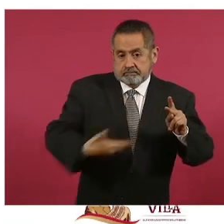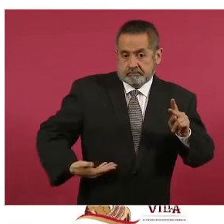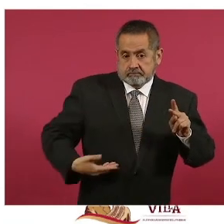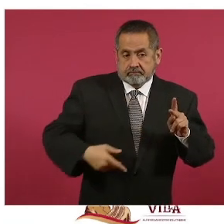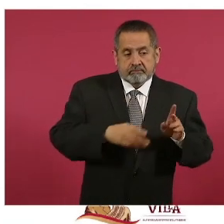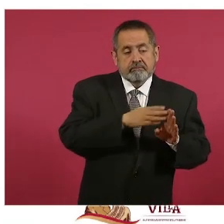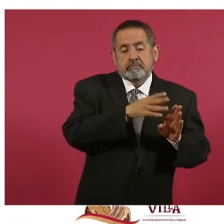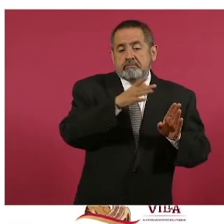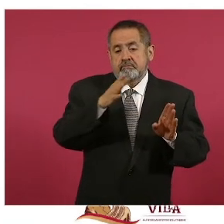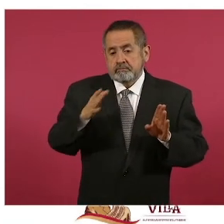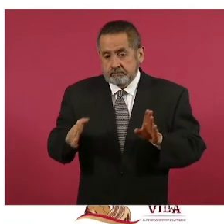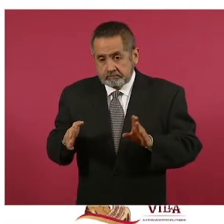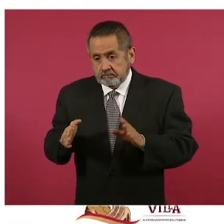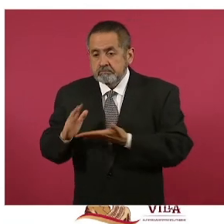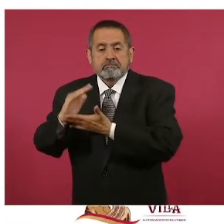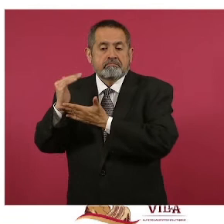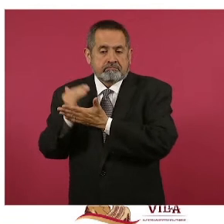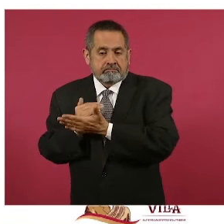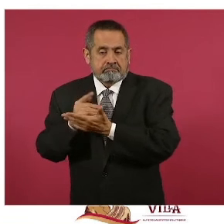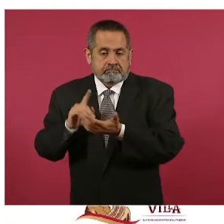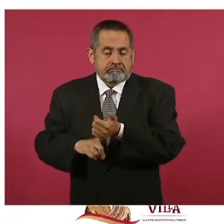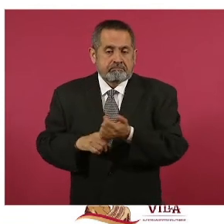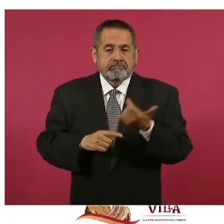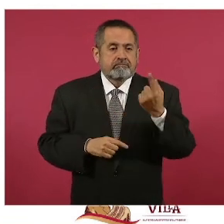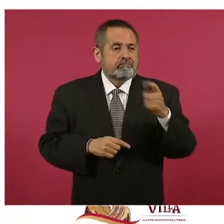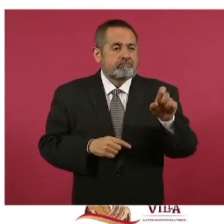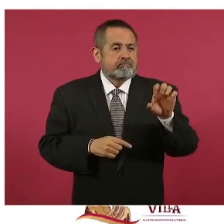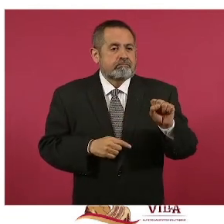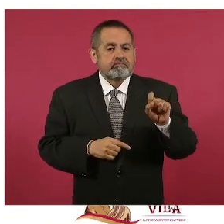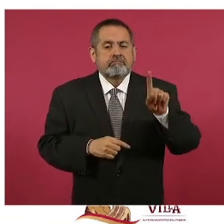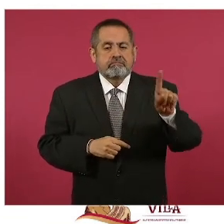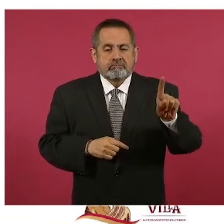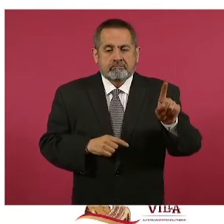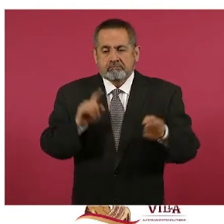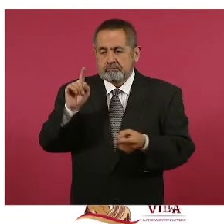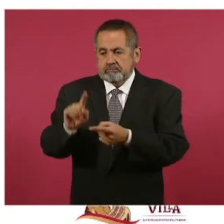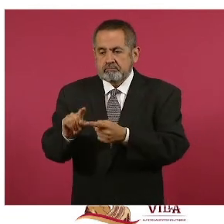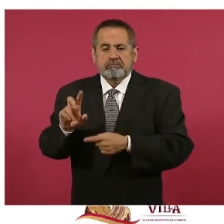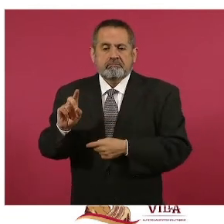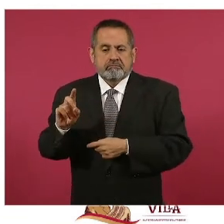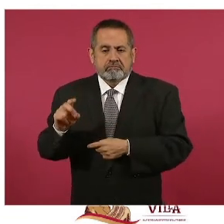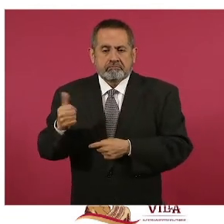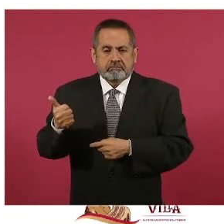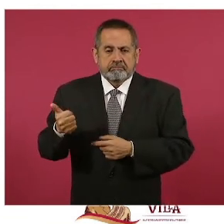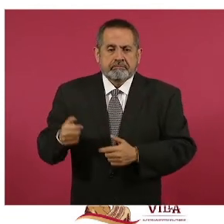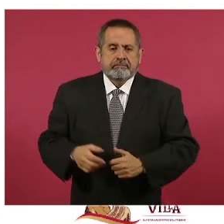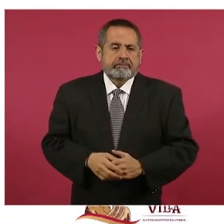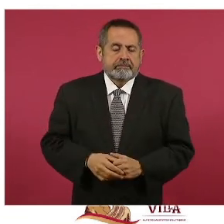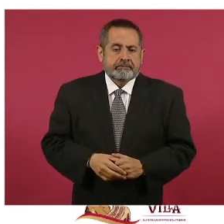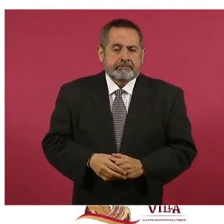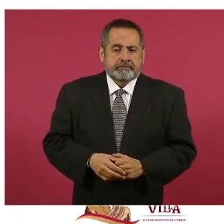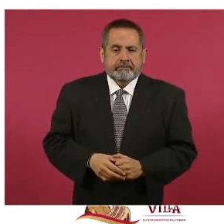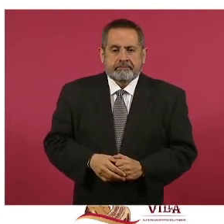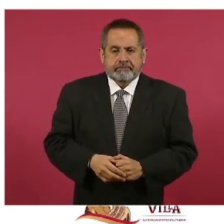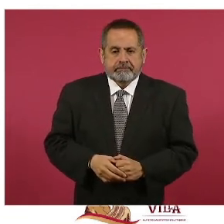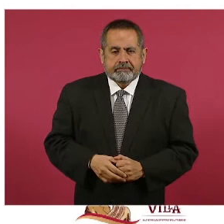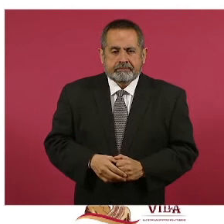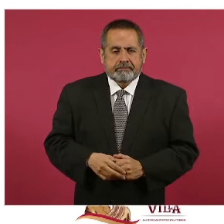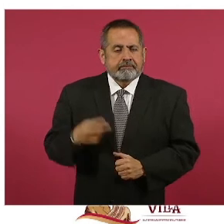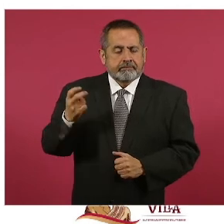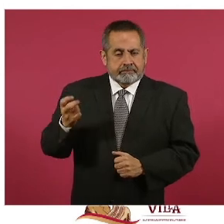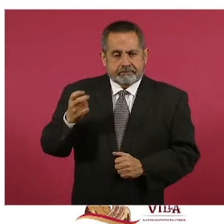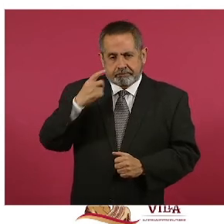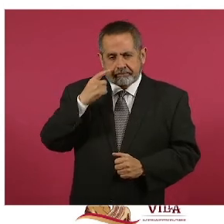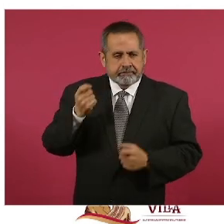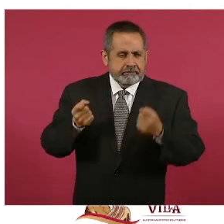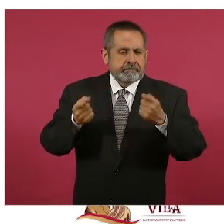y se pasó de 161 delitos a 36. Adelante. Estos son